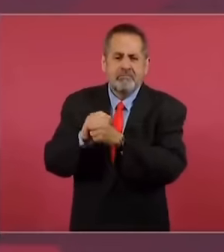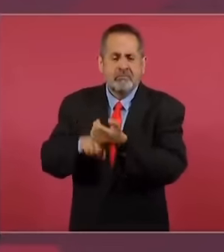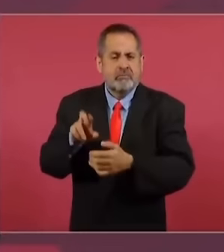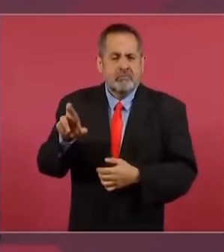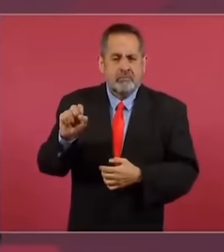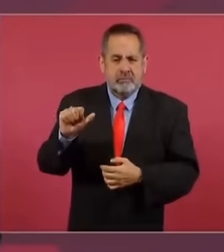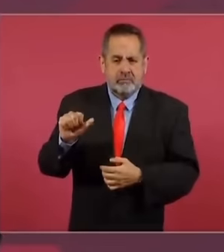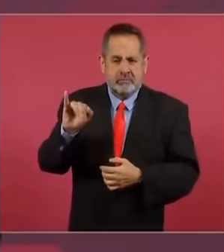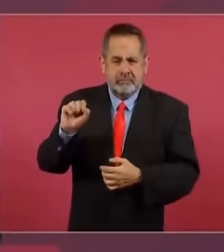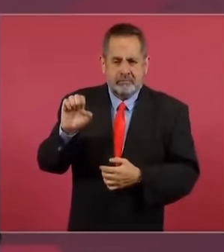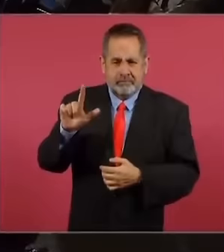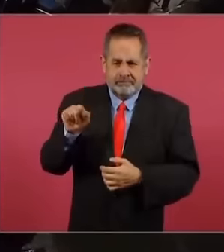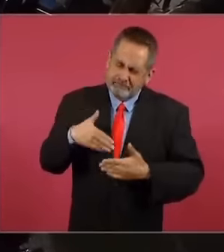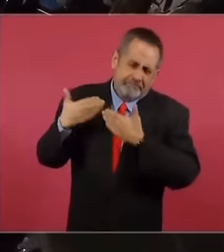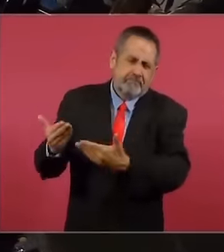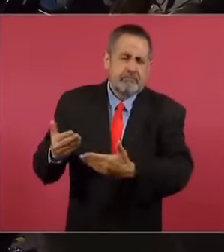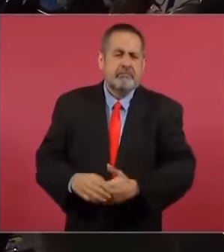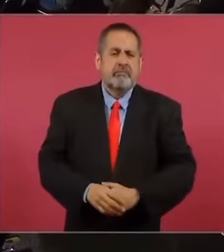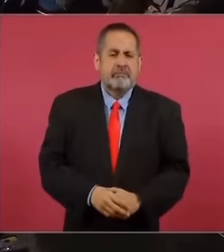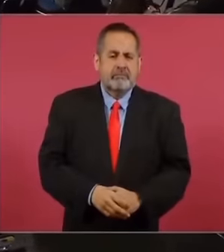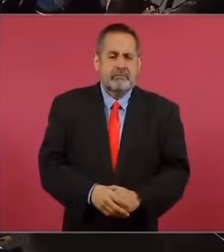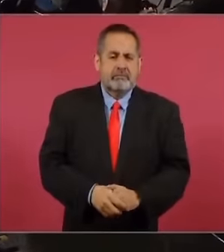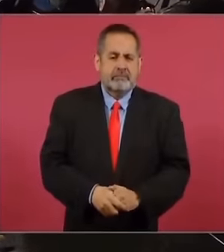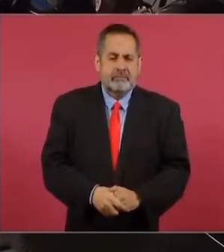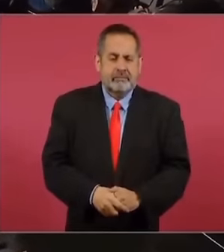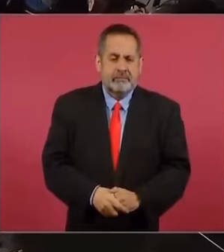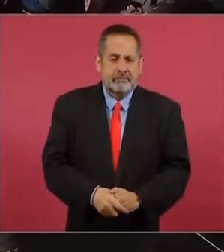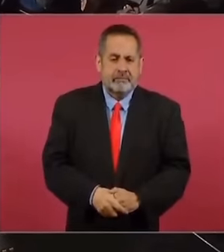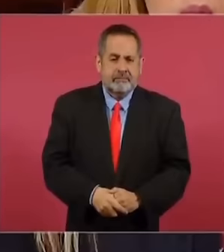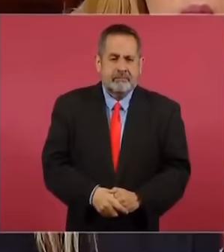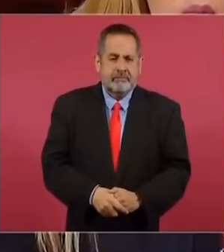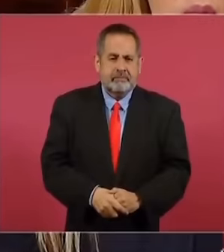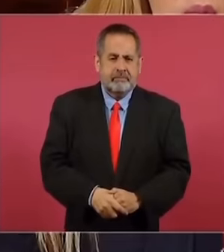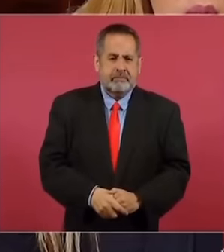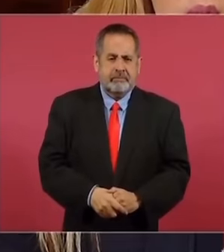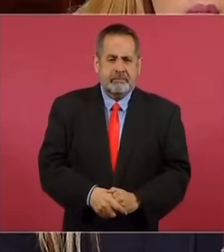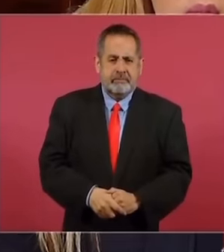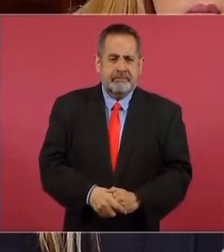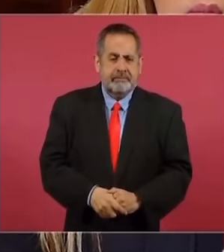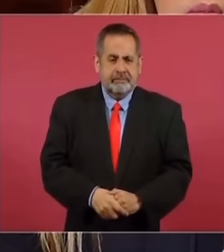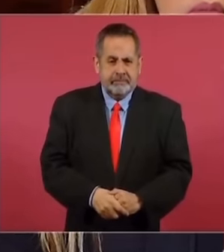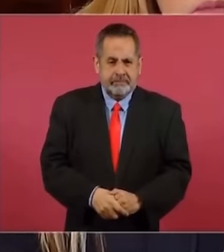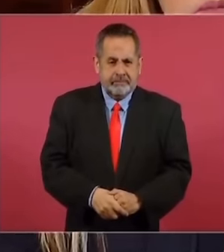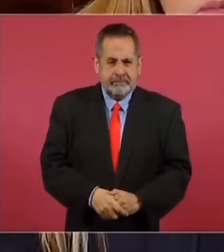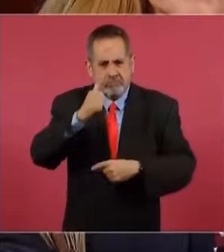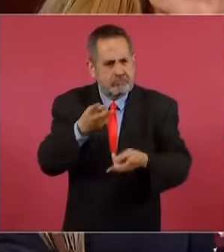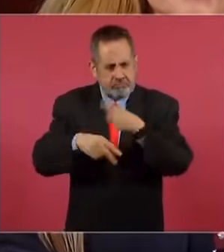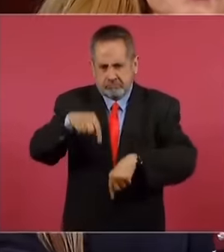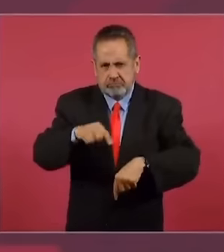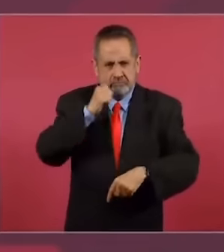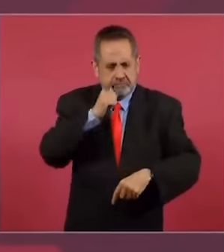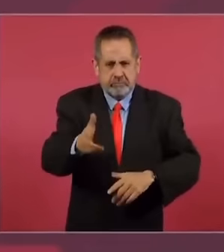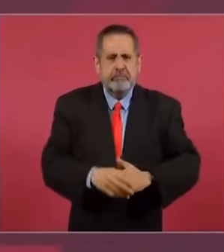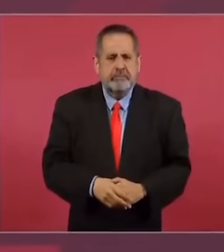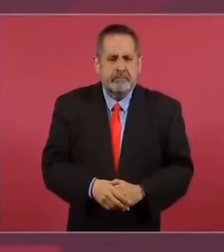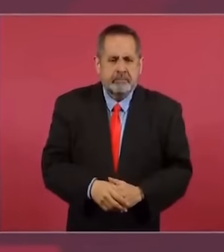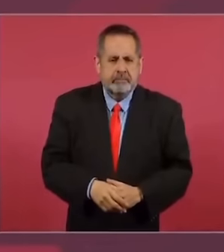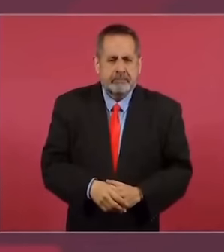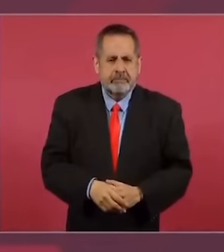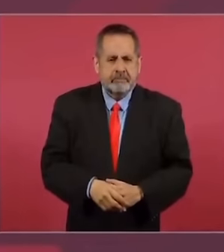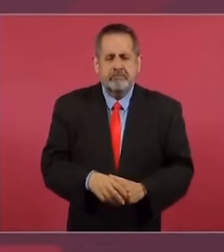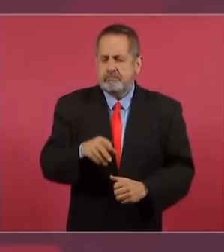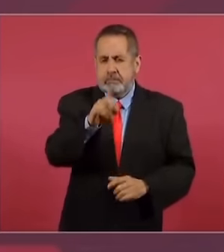a Rosa Isela. ¿Pero por qué no? Si ella, usted, aquí escuchó cuando ella dijo, presidente, podemos pedirle a la Fiscalía que atraiga el caso, hasta el momento no ha pasado. Y no